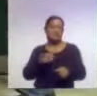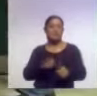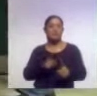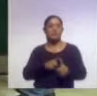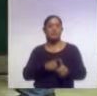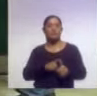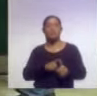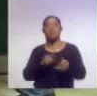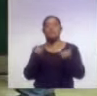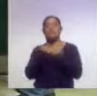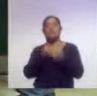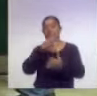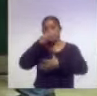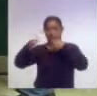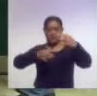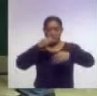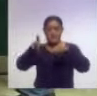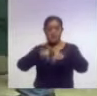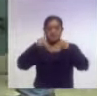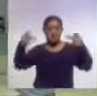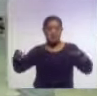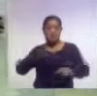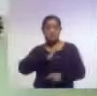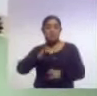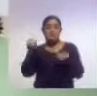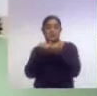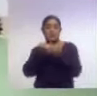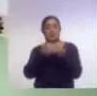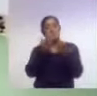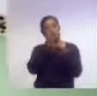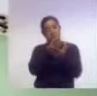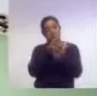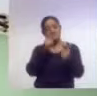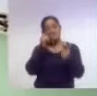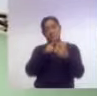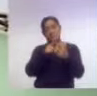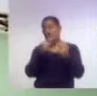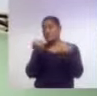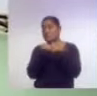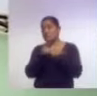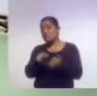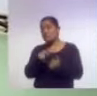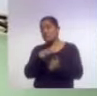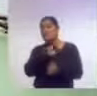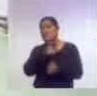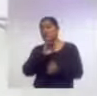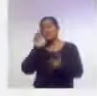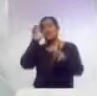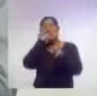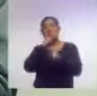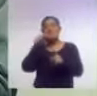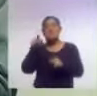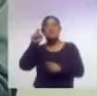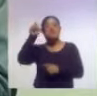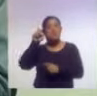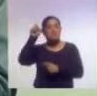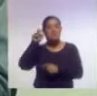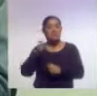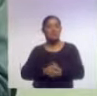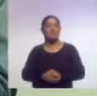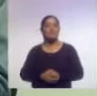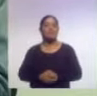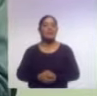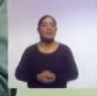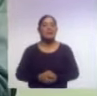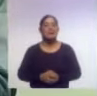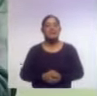Además, anunció que periodistas también pueden solicitarlo e incluso podrían llegar a alcanzar una pensión. Es una de las